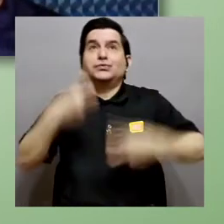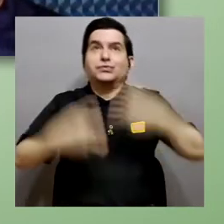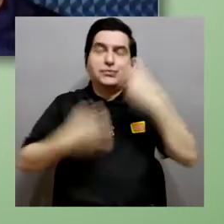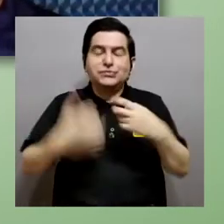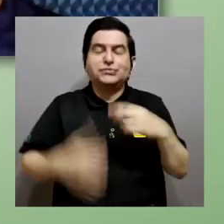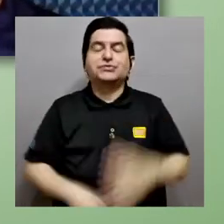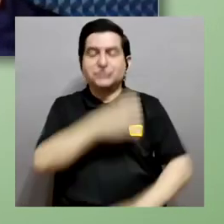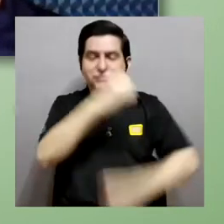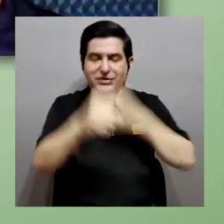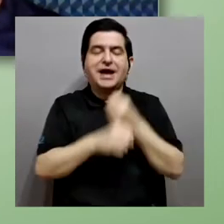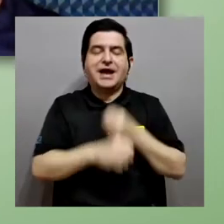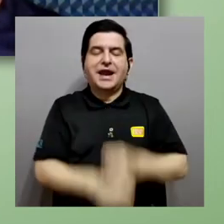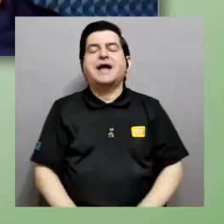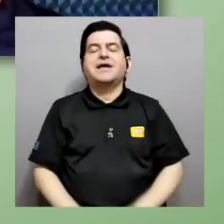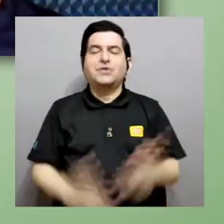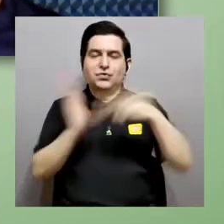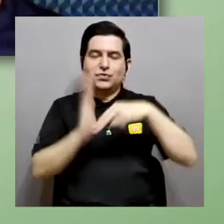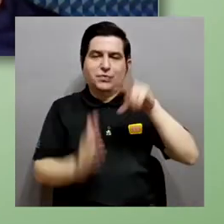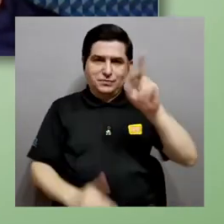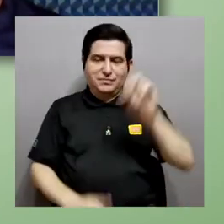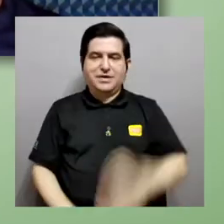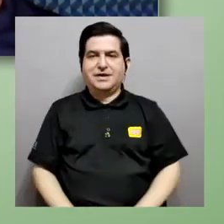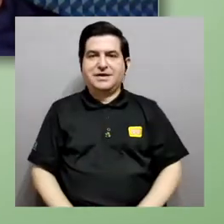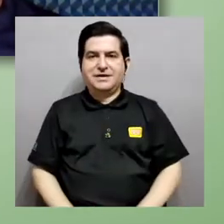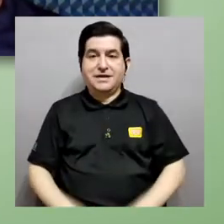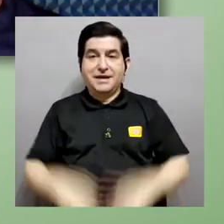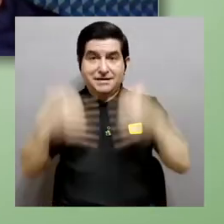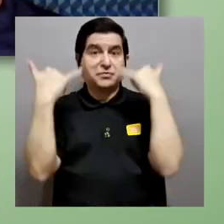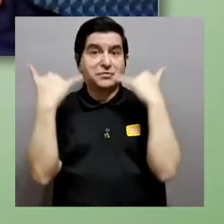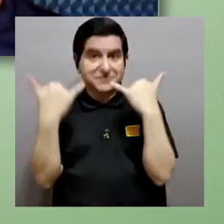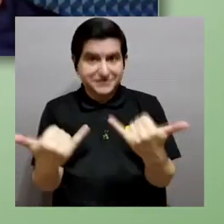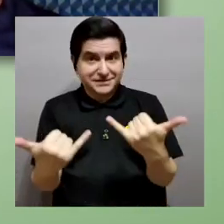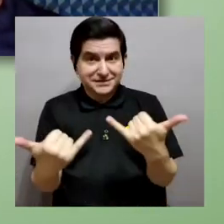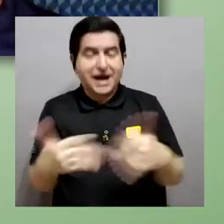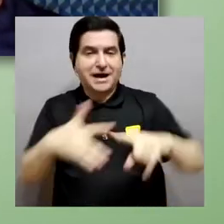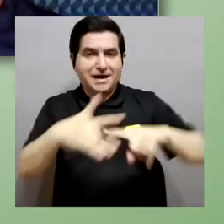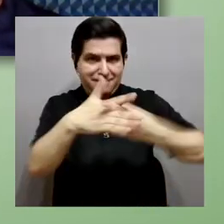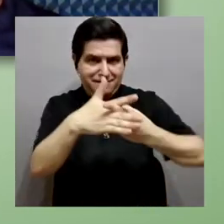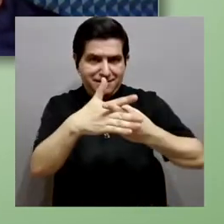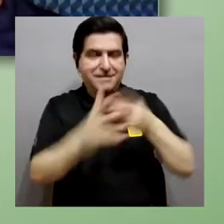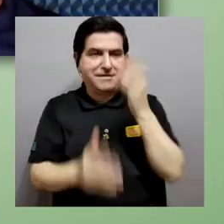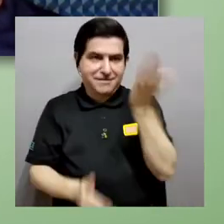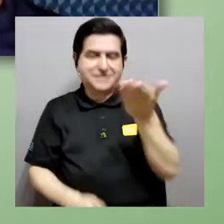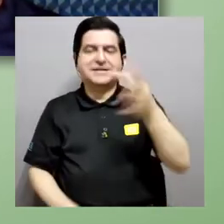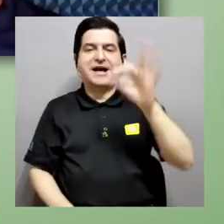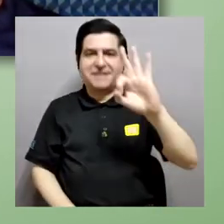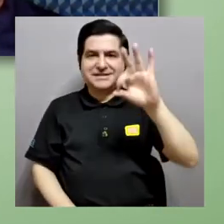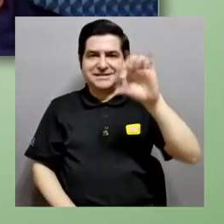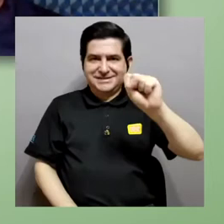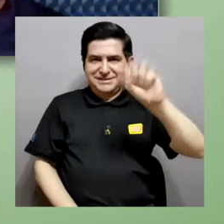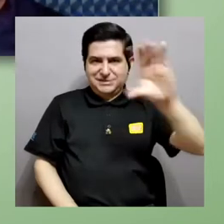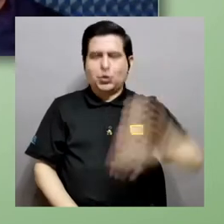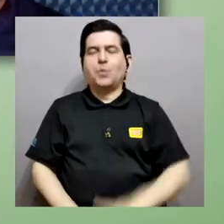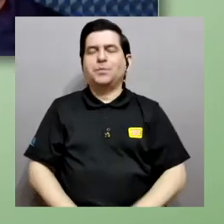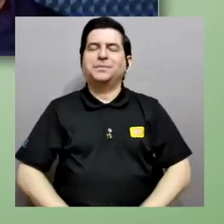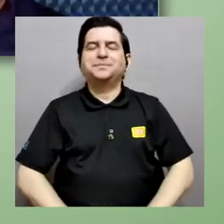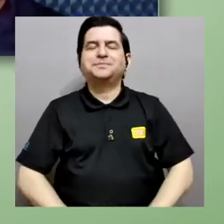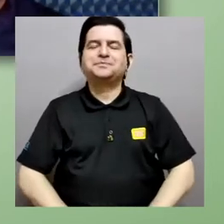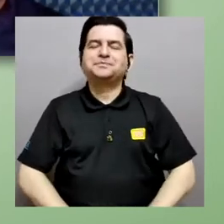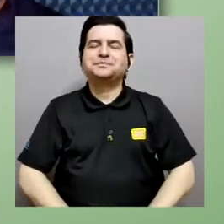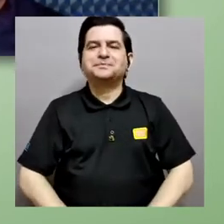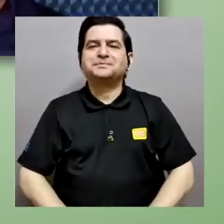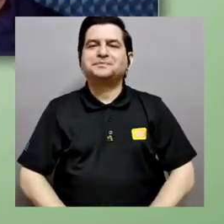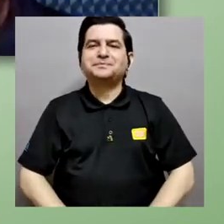Así que sin tomar más del tiempo, le damos las palabras a Francisco Siles Canales. Adelante, Francisco. Bueno,